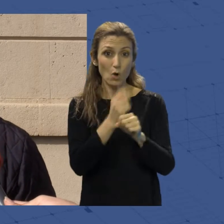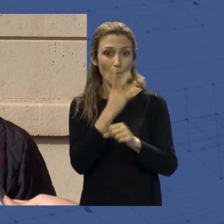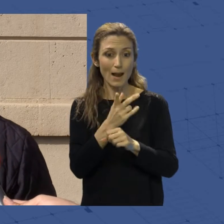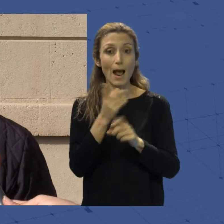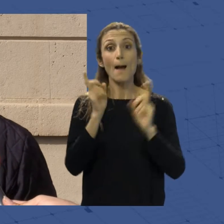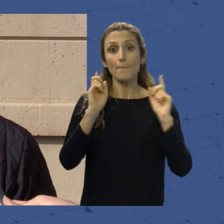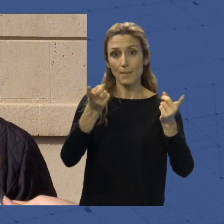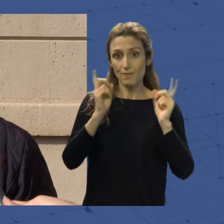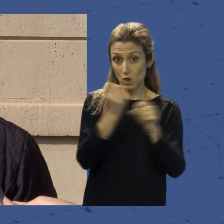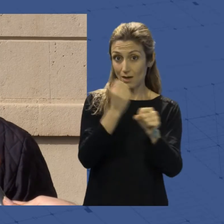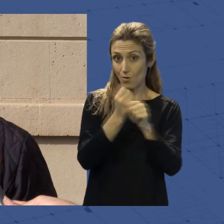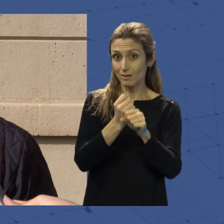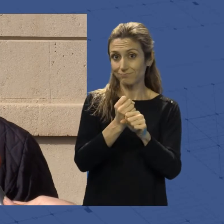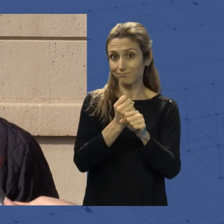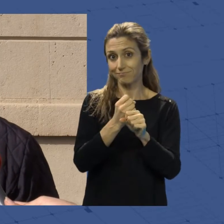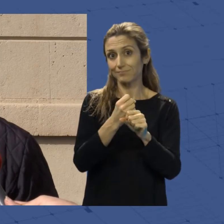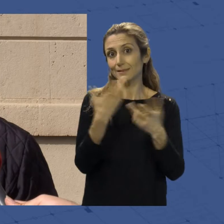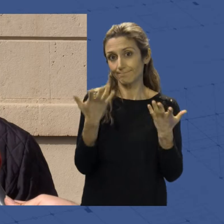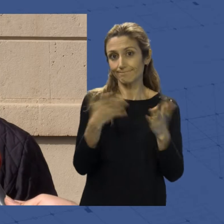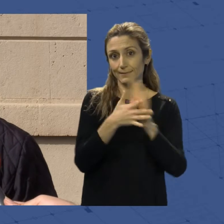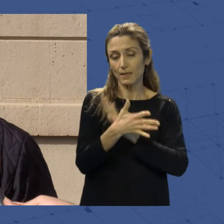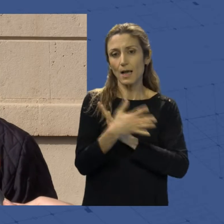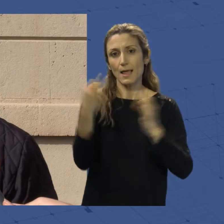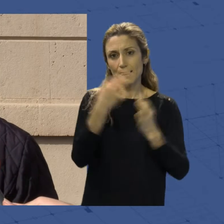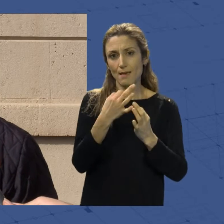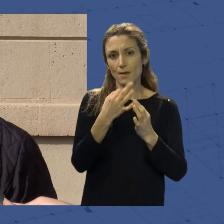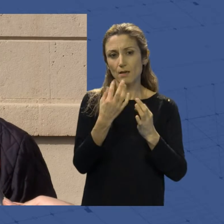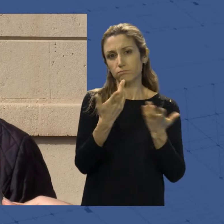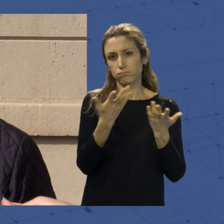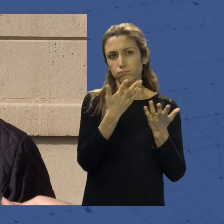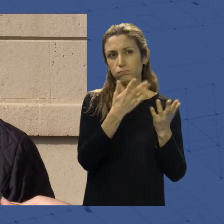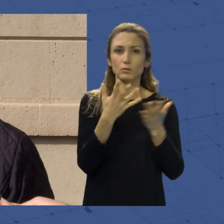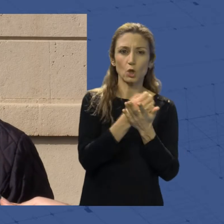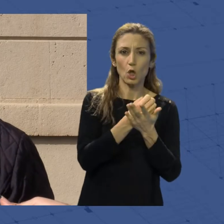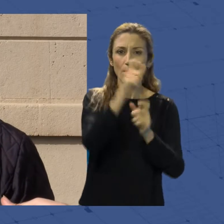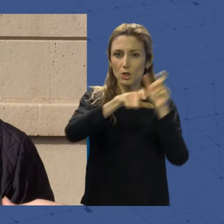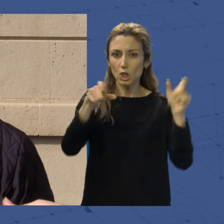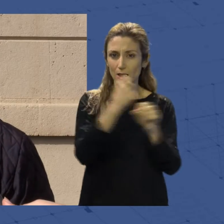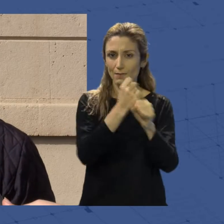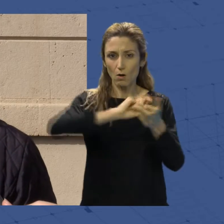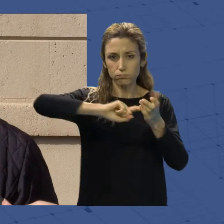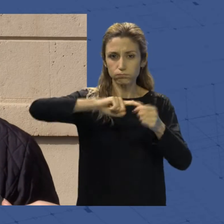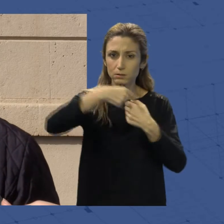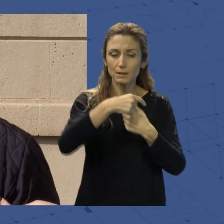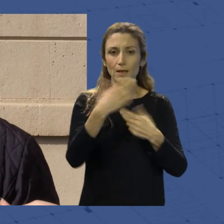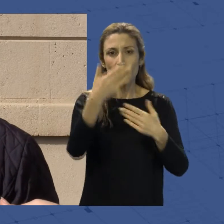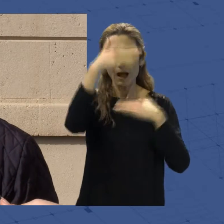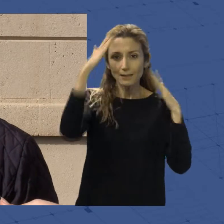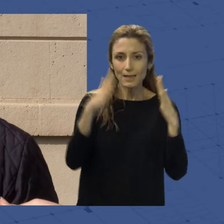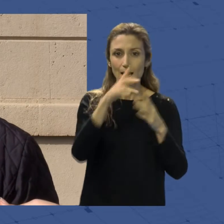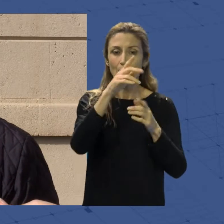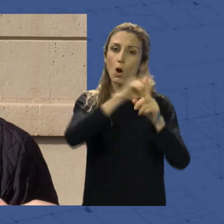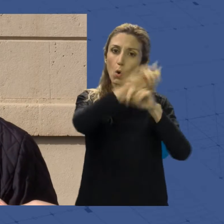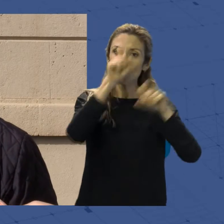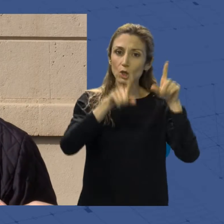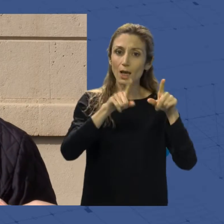laborales, con lo cual tienen que destinar de todo este personal atender las cuestiones de prevención de